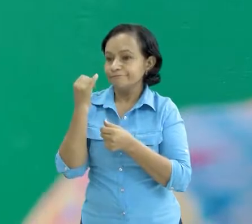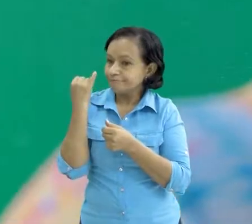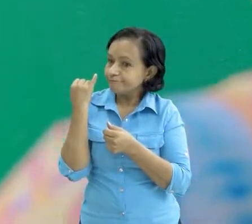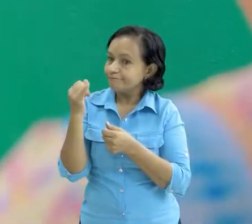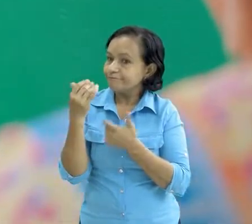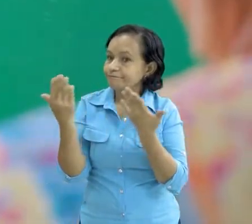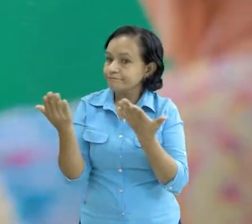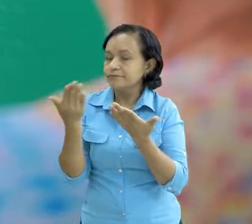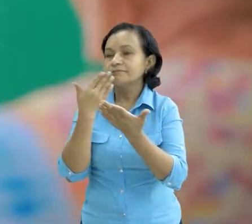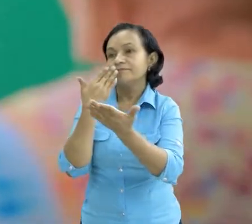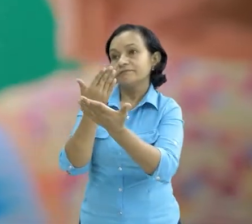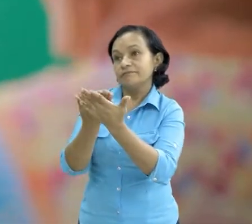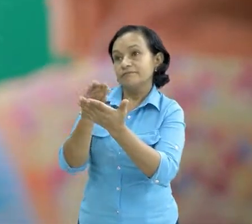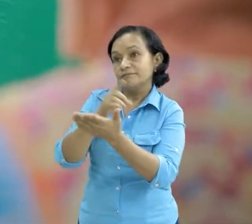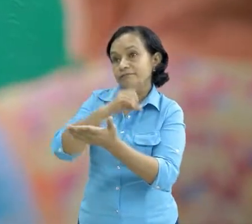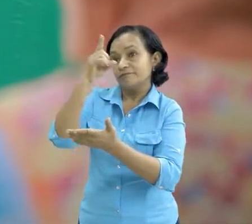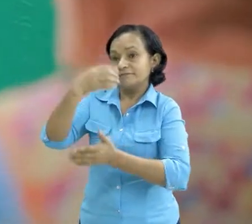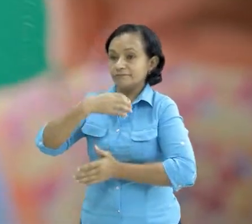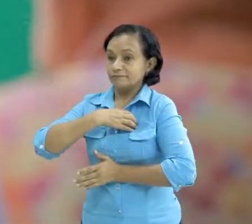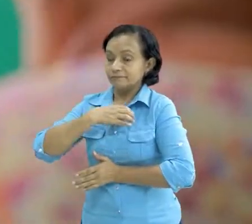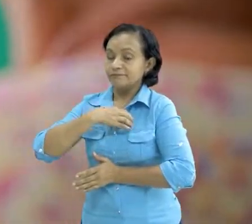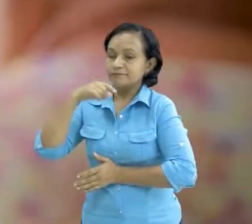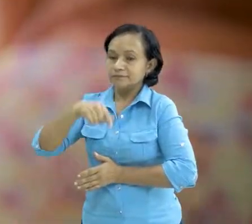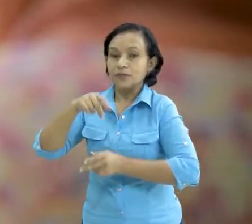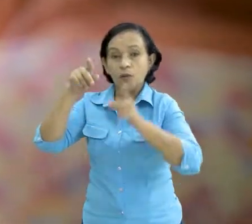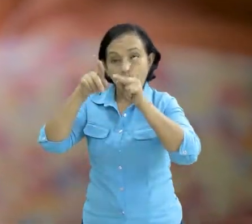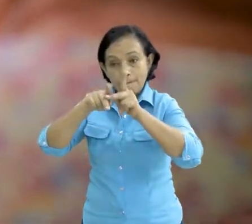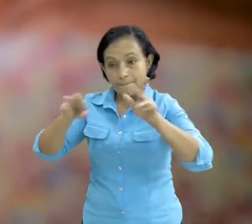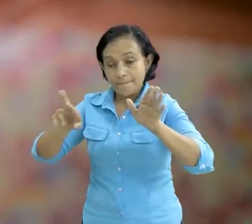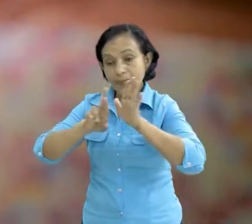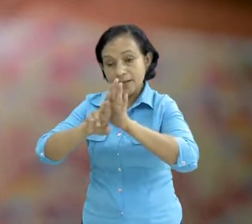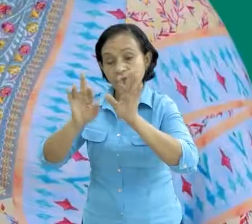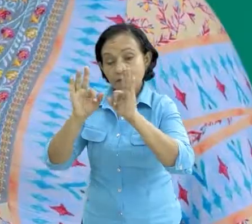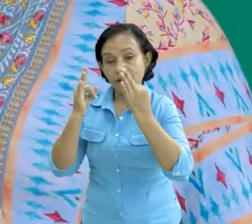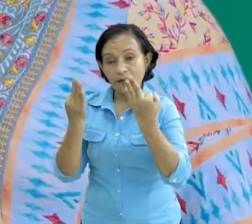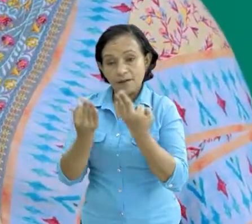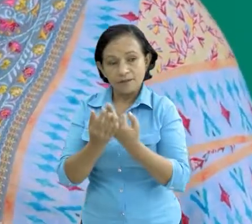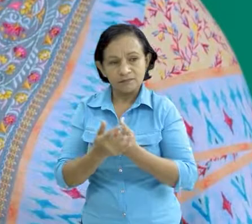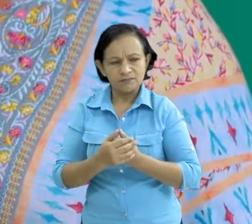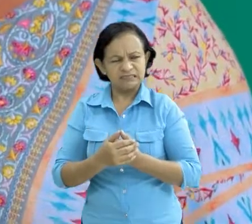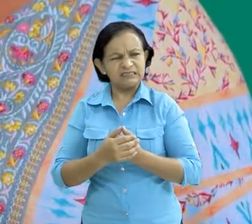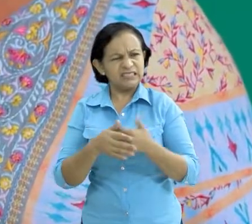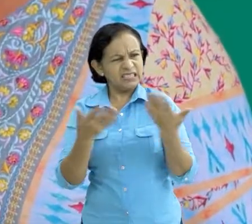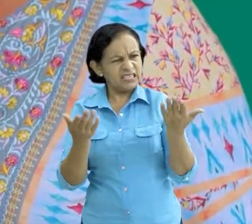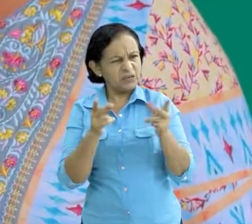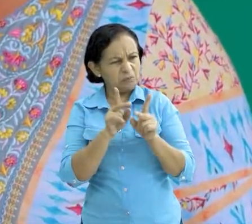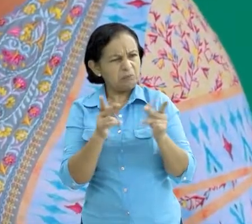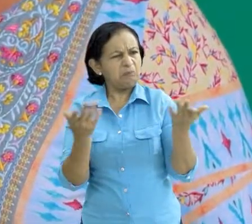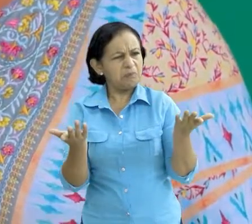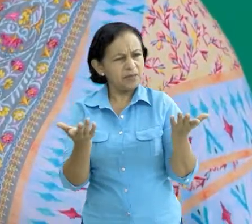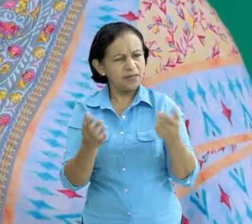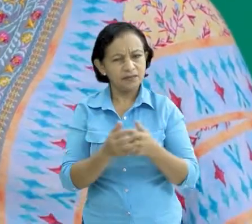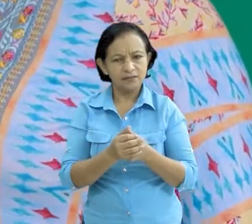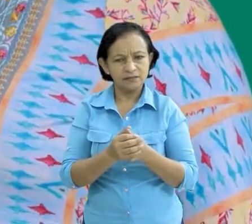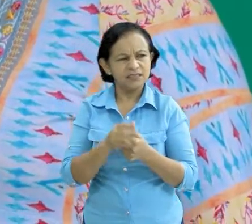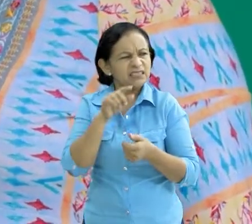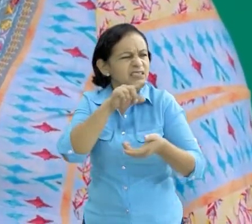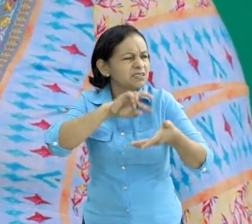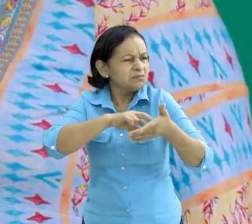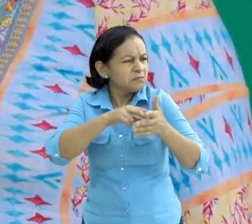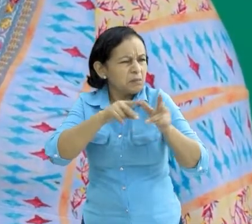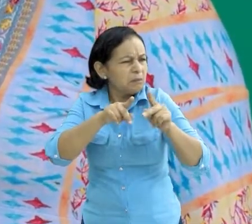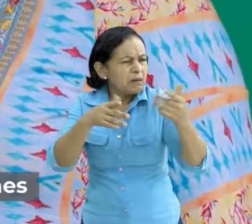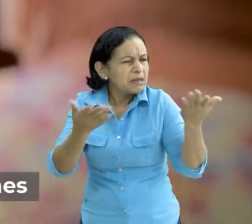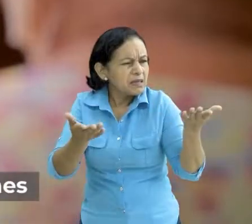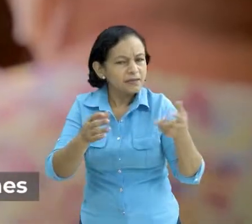hombre. Gracias a Dios, nosotros tenemos aquí un plan de respuesta familiar. ¿El plan de qué y qué es eso,